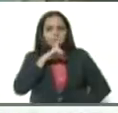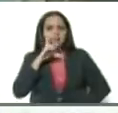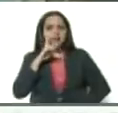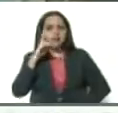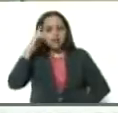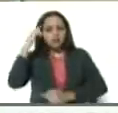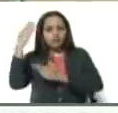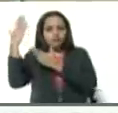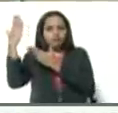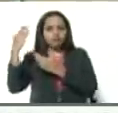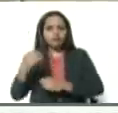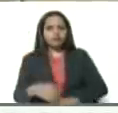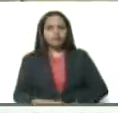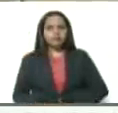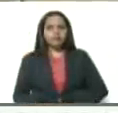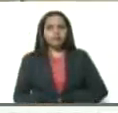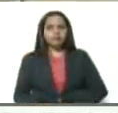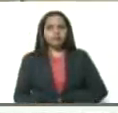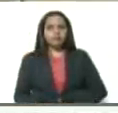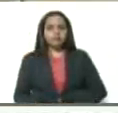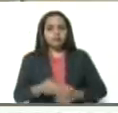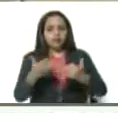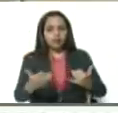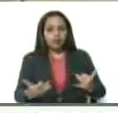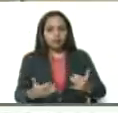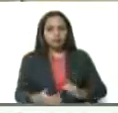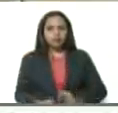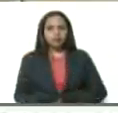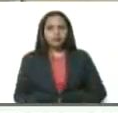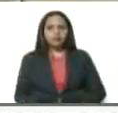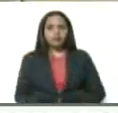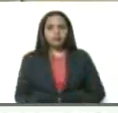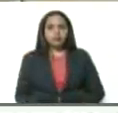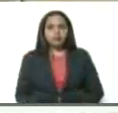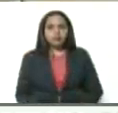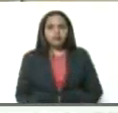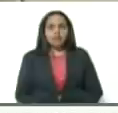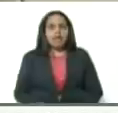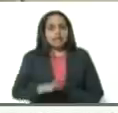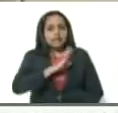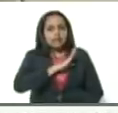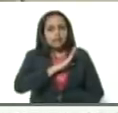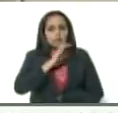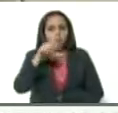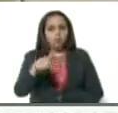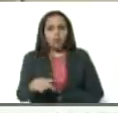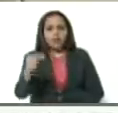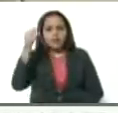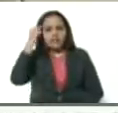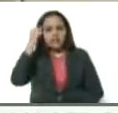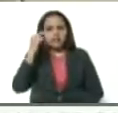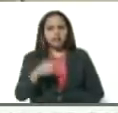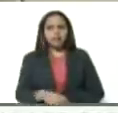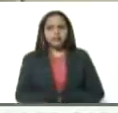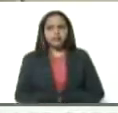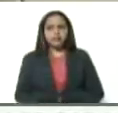Bueno, fíjense ustedes, tenemos, aquí tenemos hoy, el día de hoy,